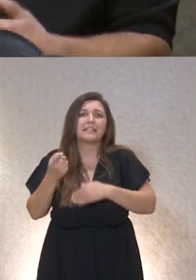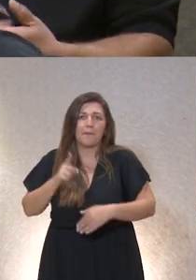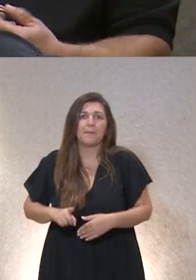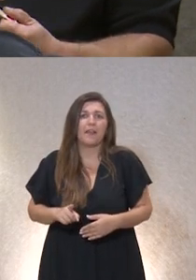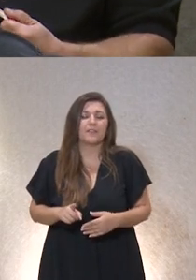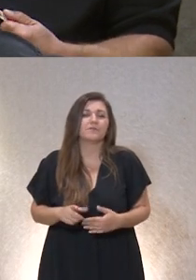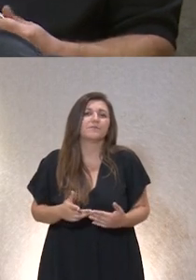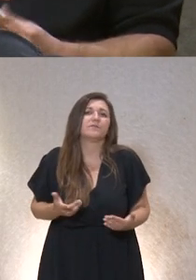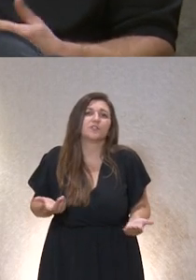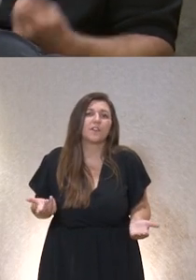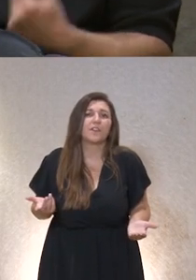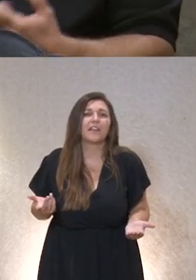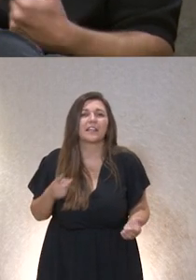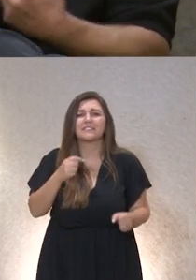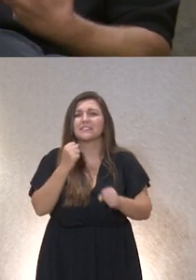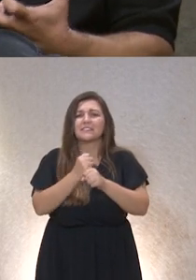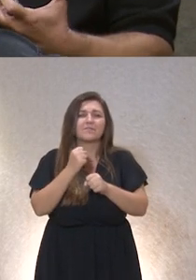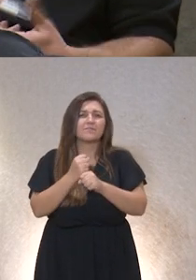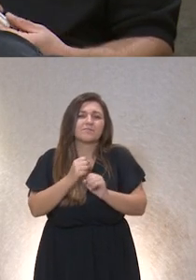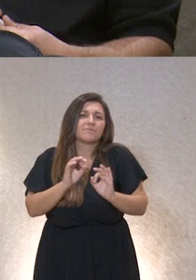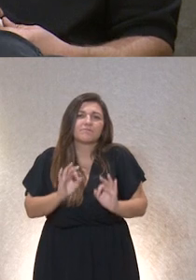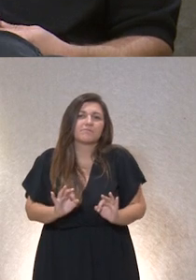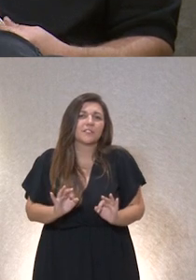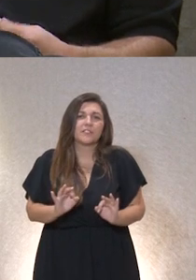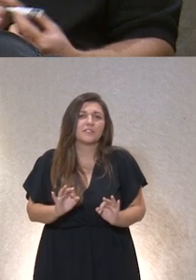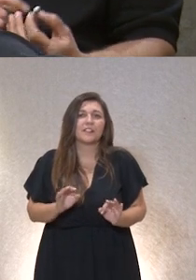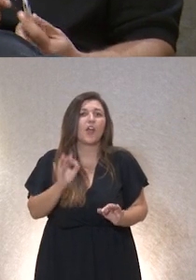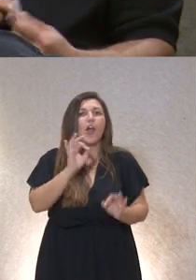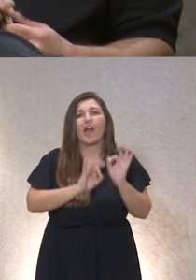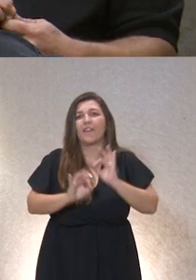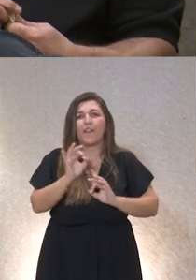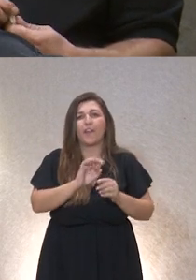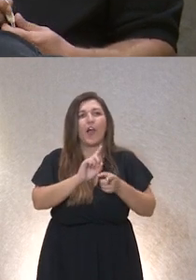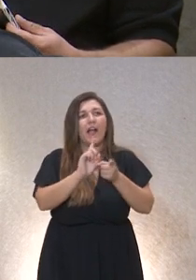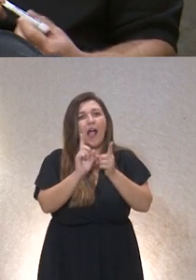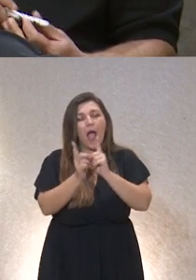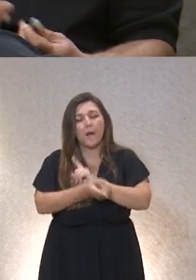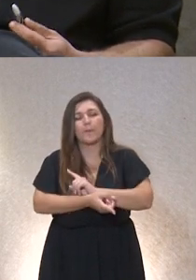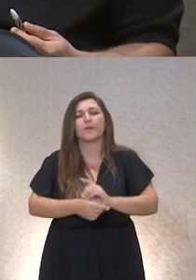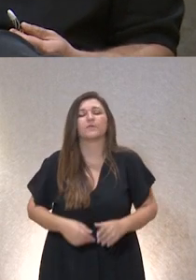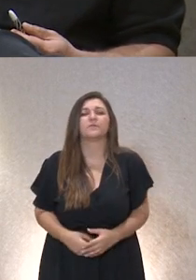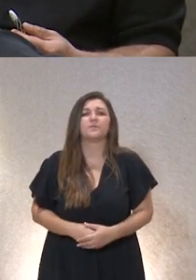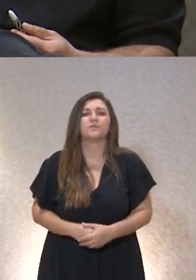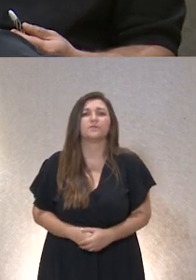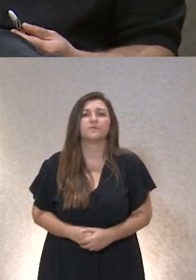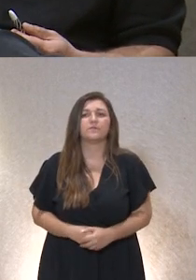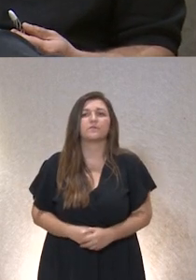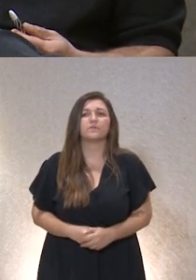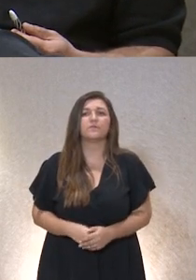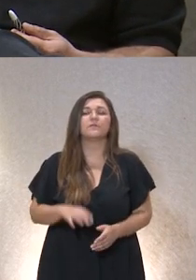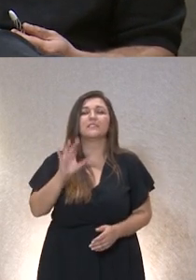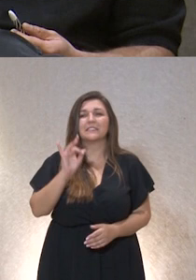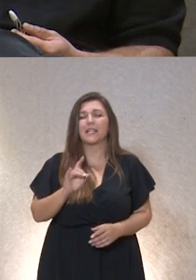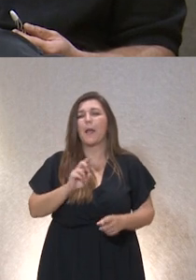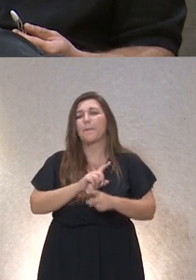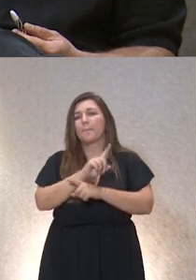bueno ese trabajo se va dando ¿no? y todos esos cambios de la organización van apareciendo Sí la siguiente pregunta